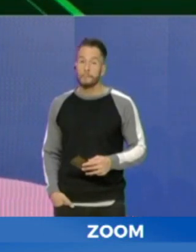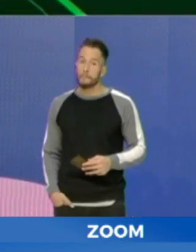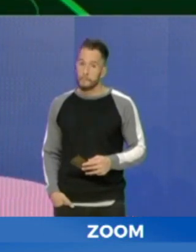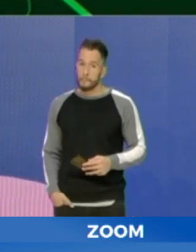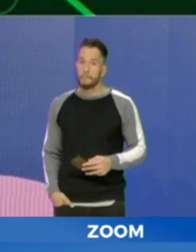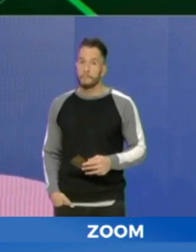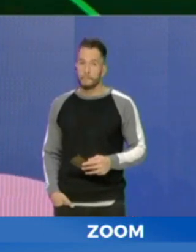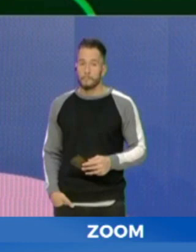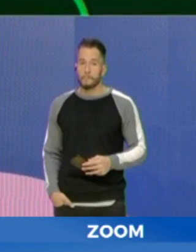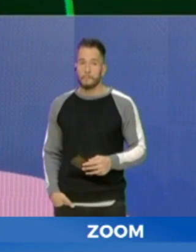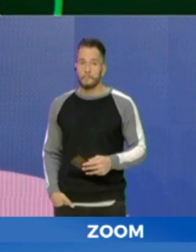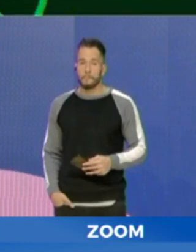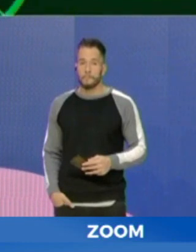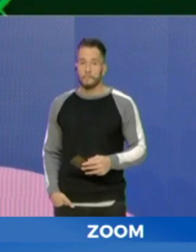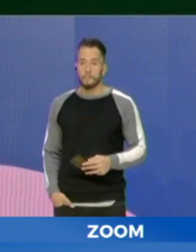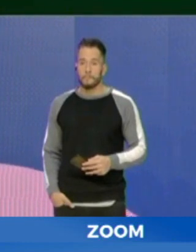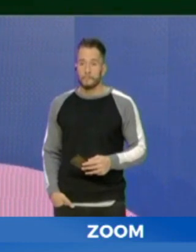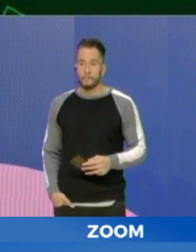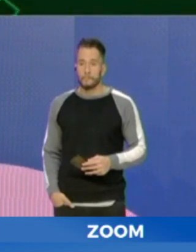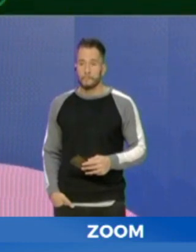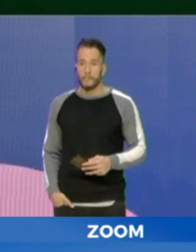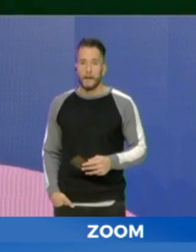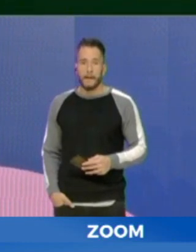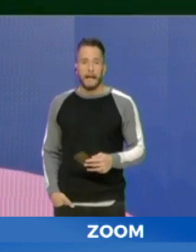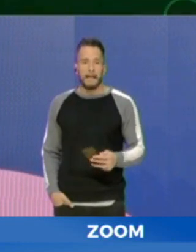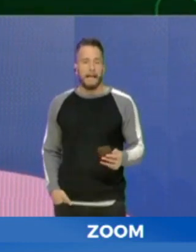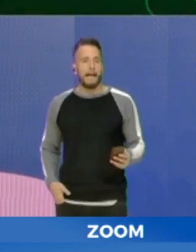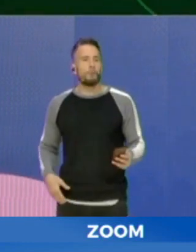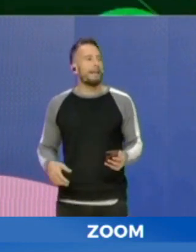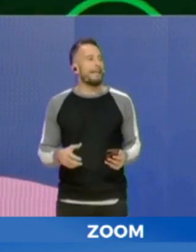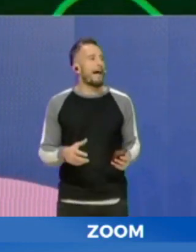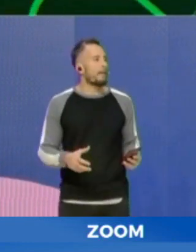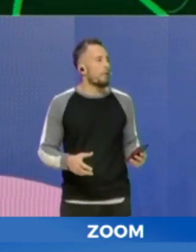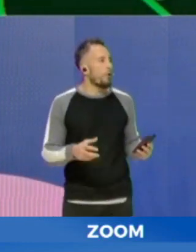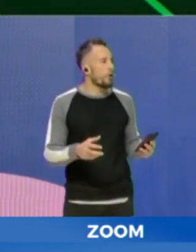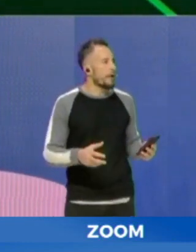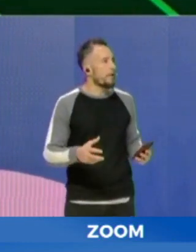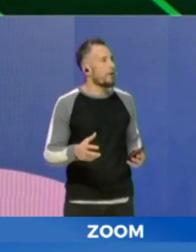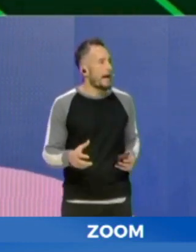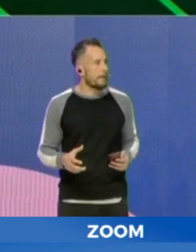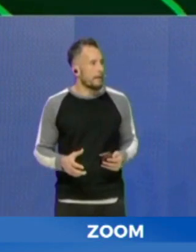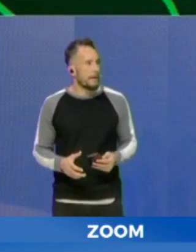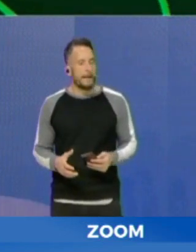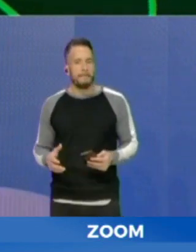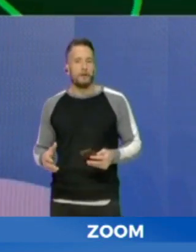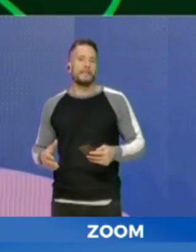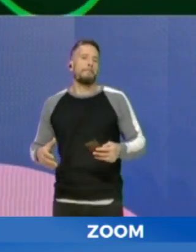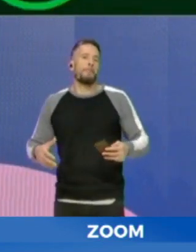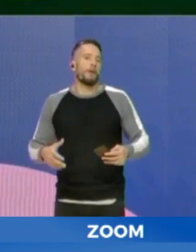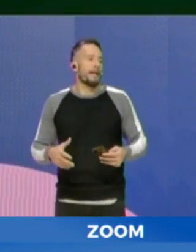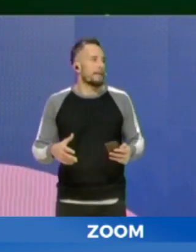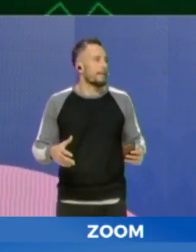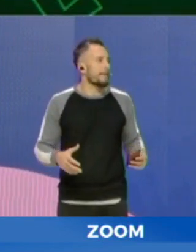esta gran obra de las hermanas. Y en la actualidad, hoy, el hogar, no